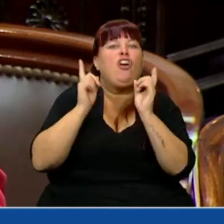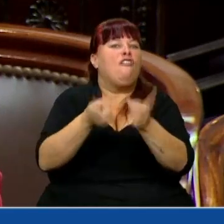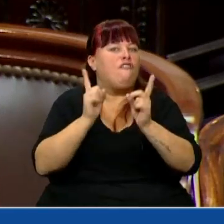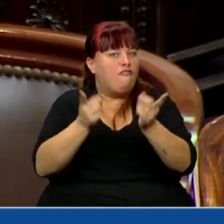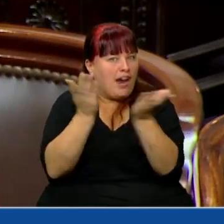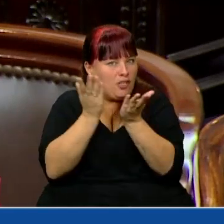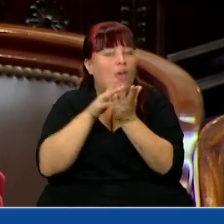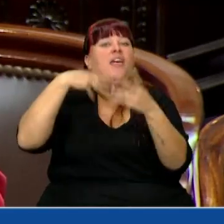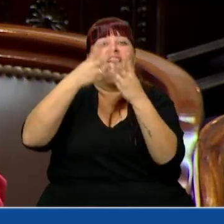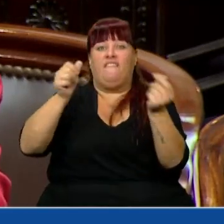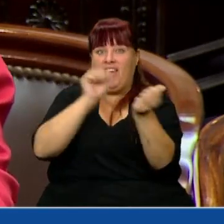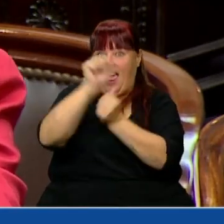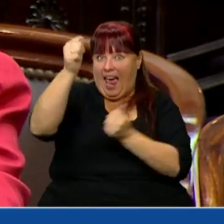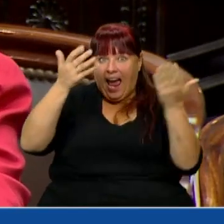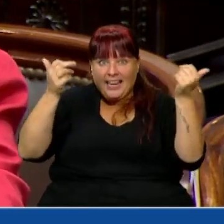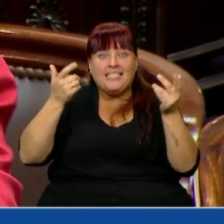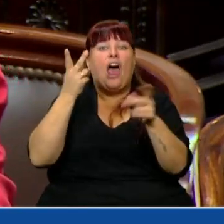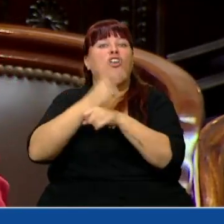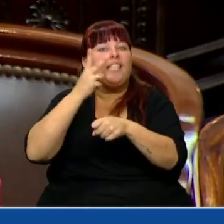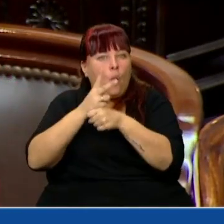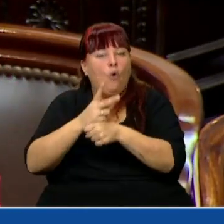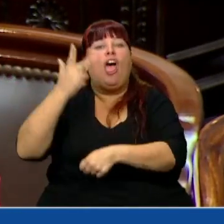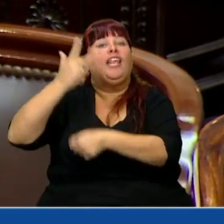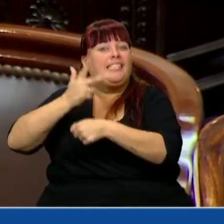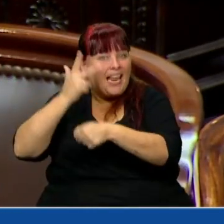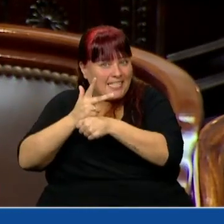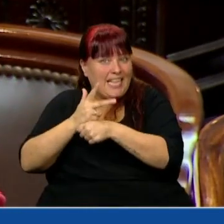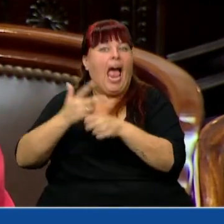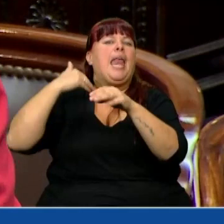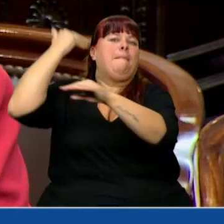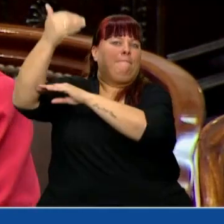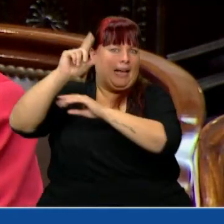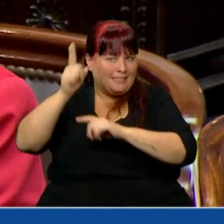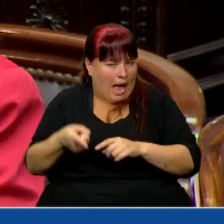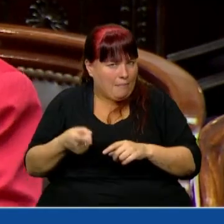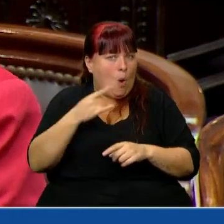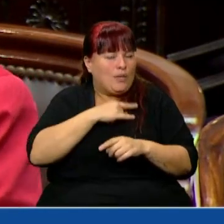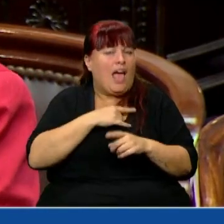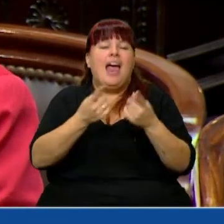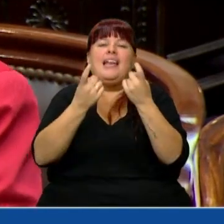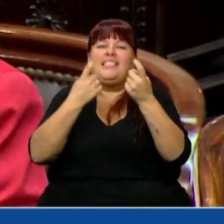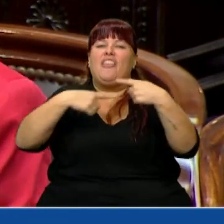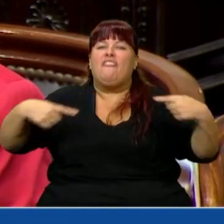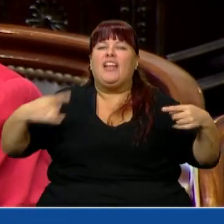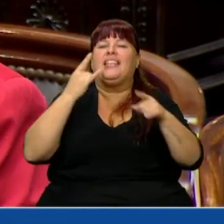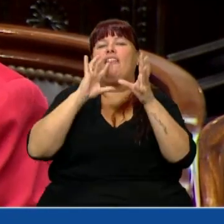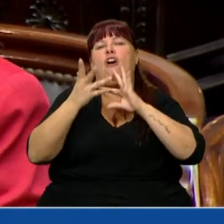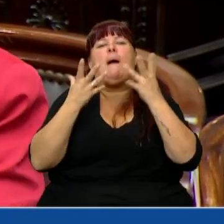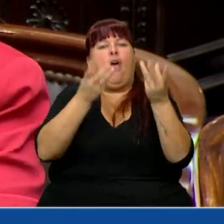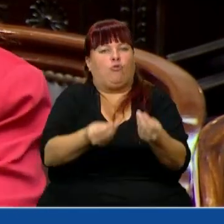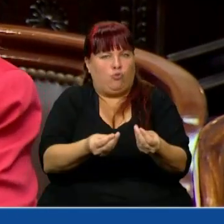permanencia y egreso en los estudios secundarios y terciarios y superiores, se necesitan distintos tipos de